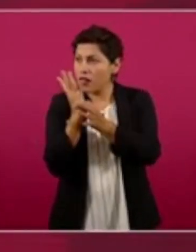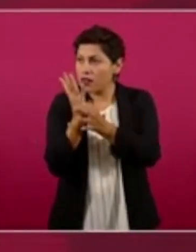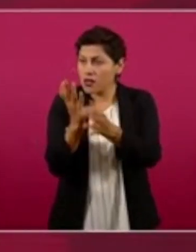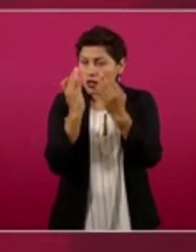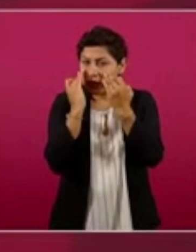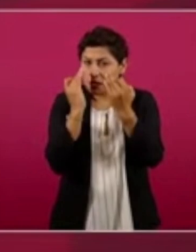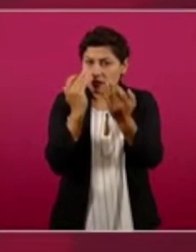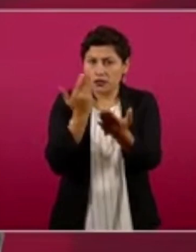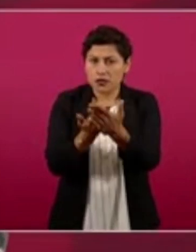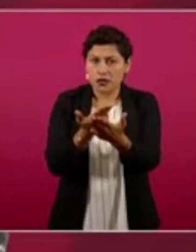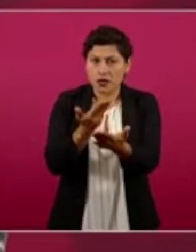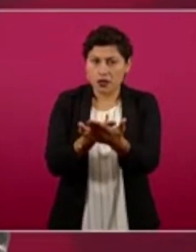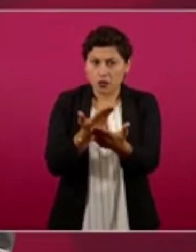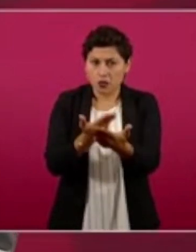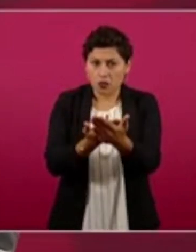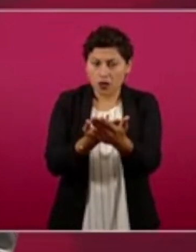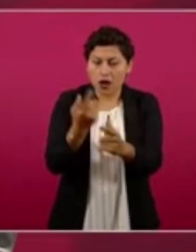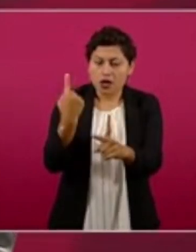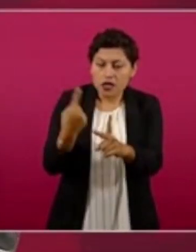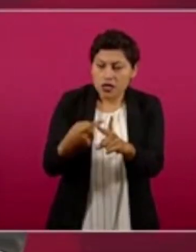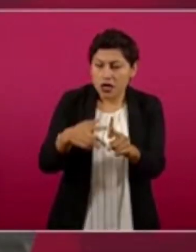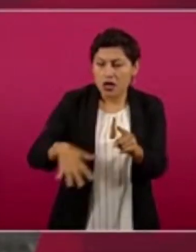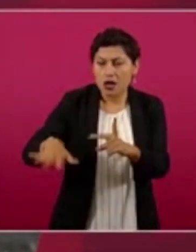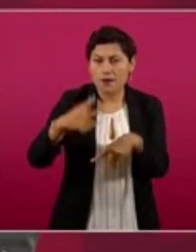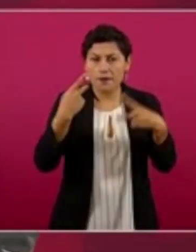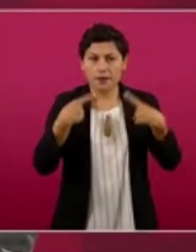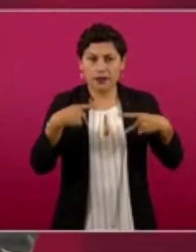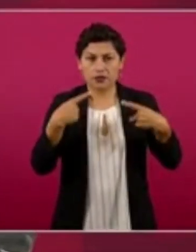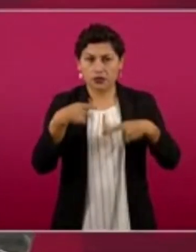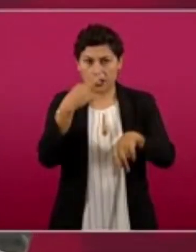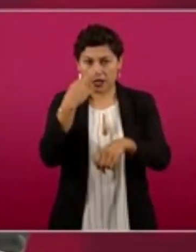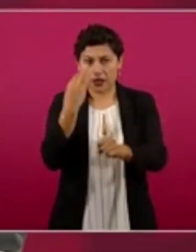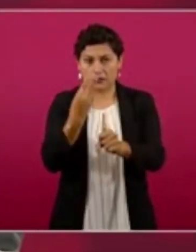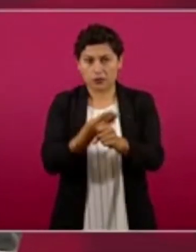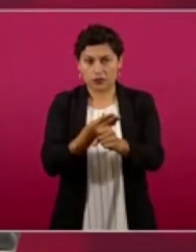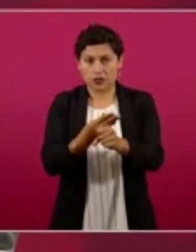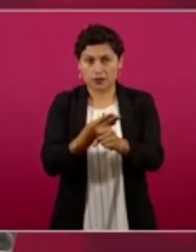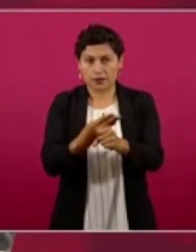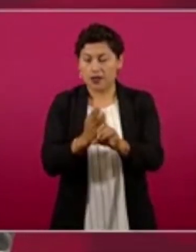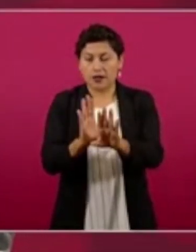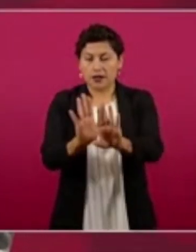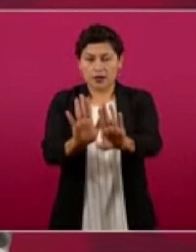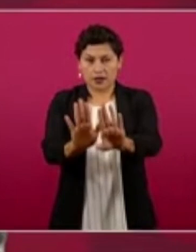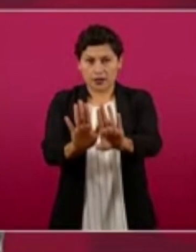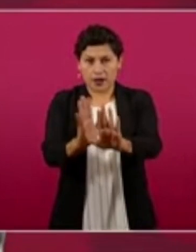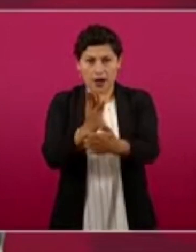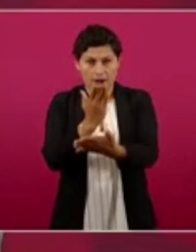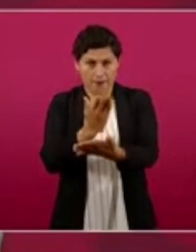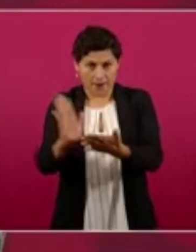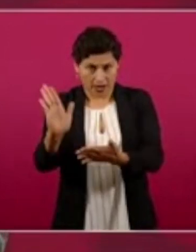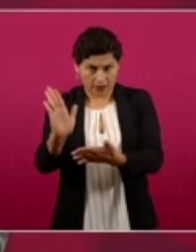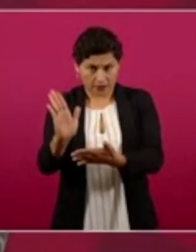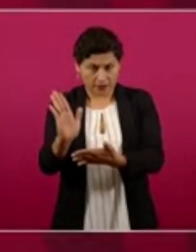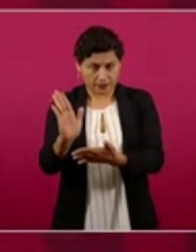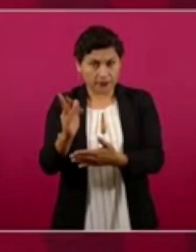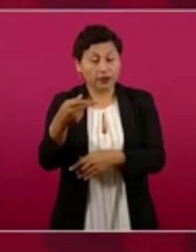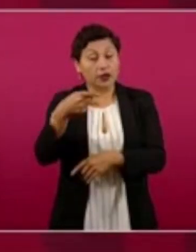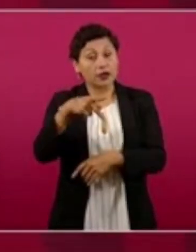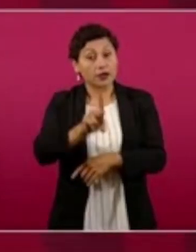de los implicados, él mismo